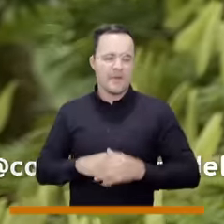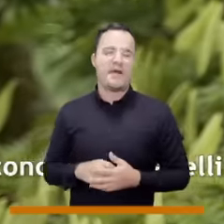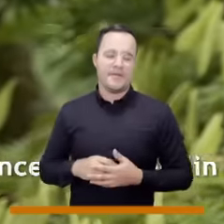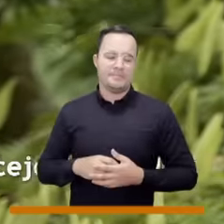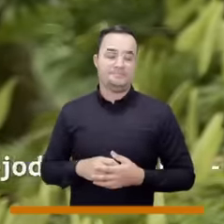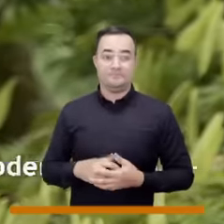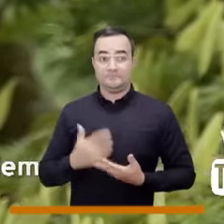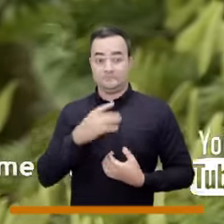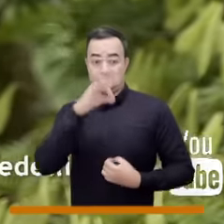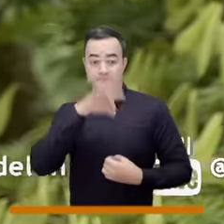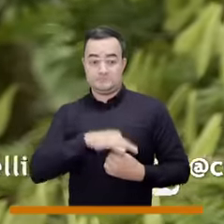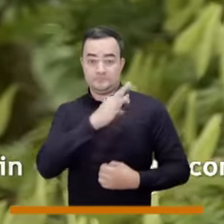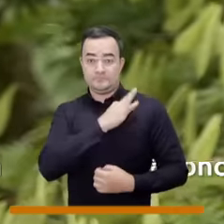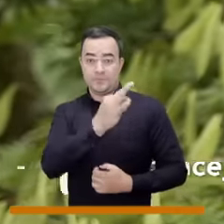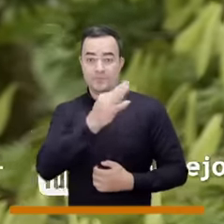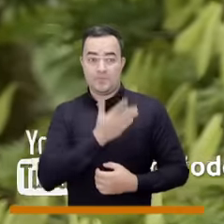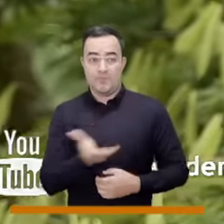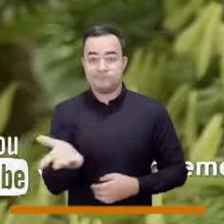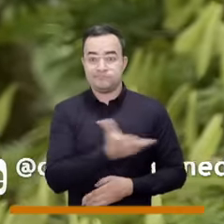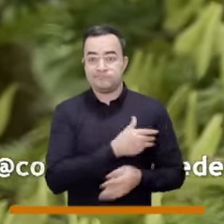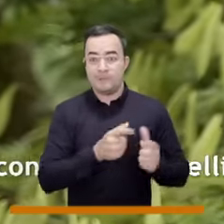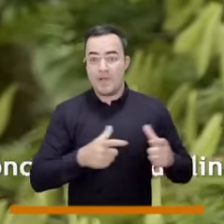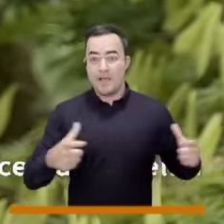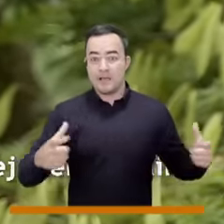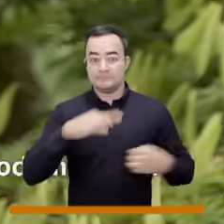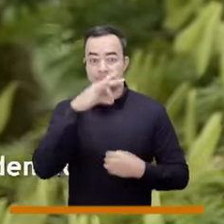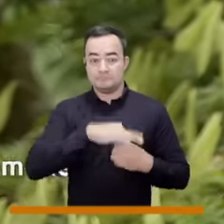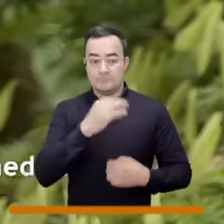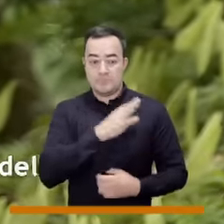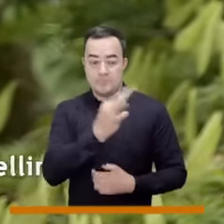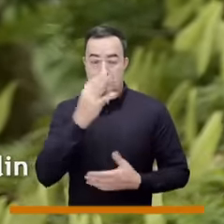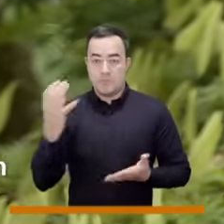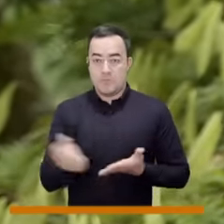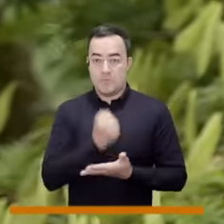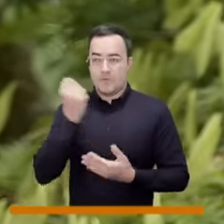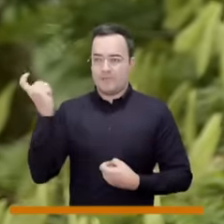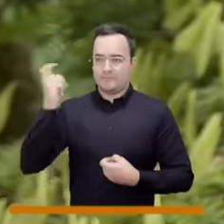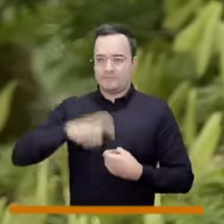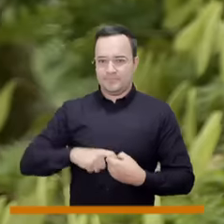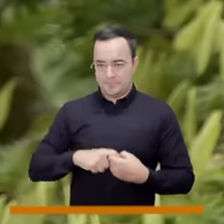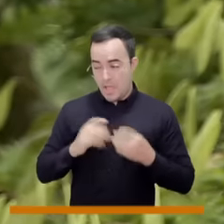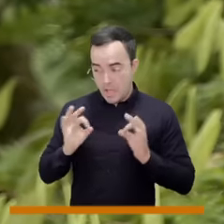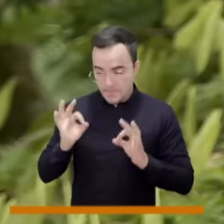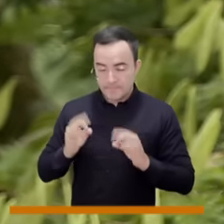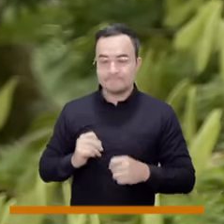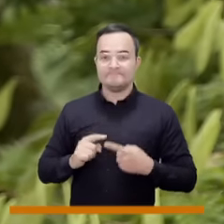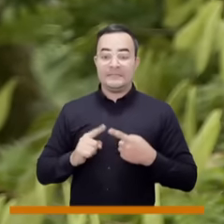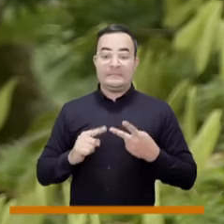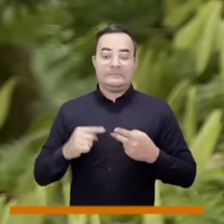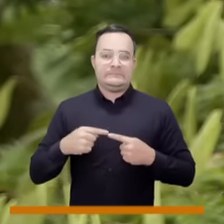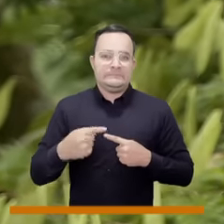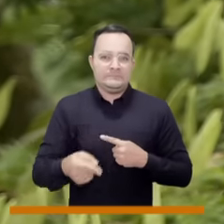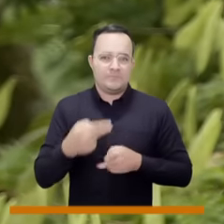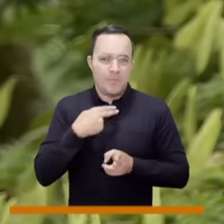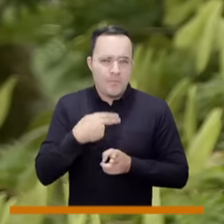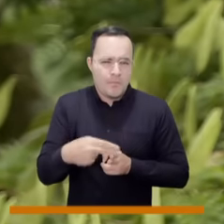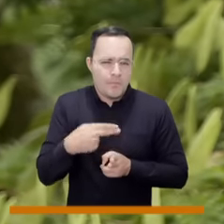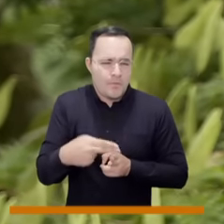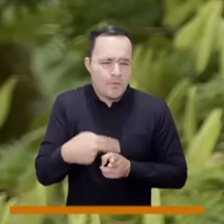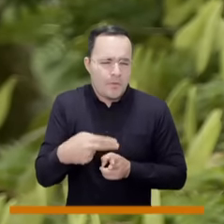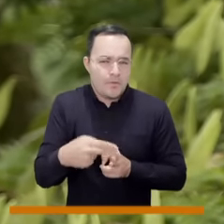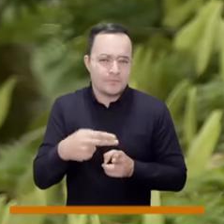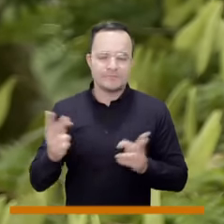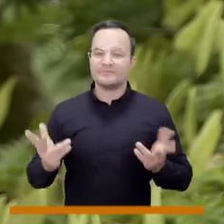revisión, ser una persona elegida por voto popular y también recordar que estamos a muy poquitos